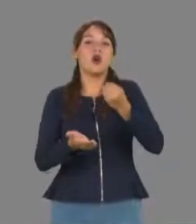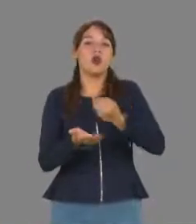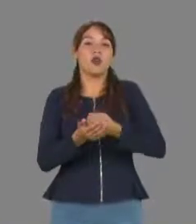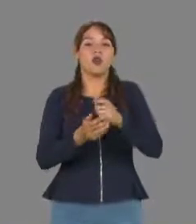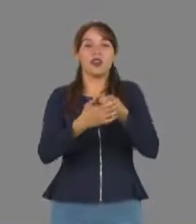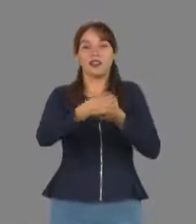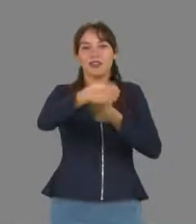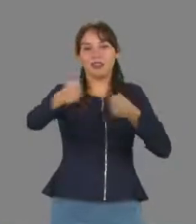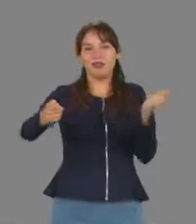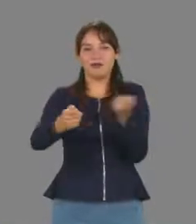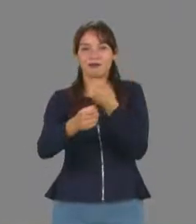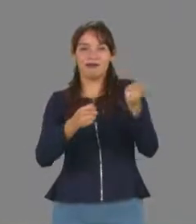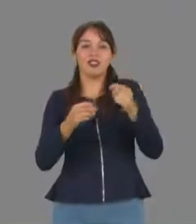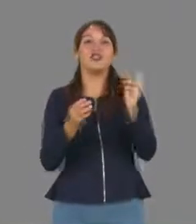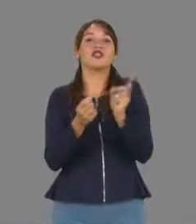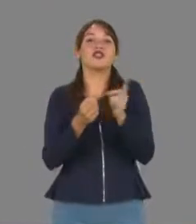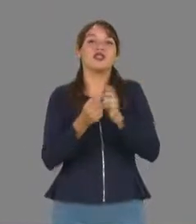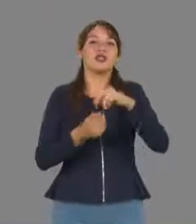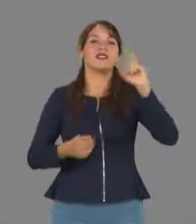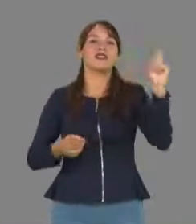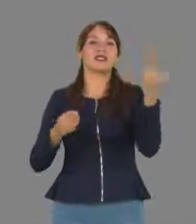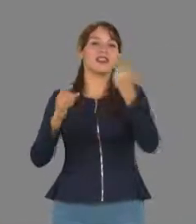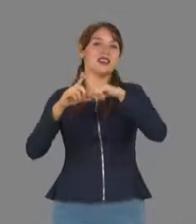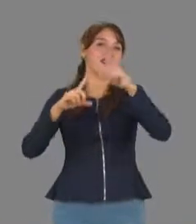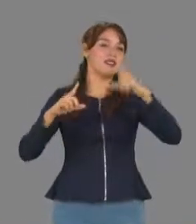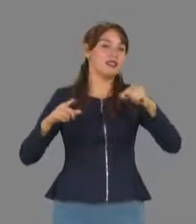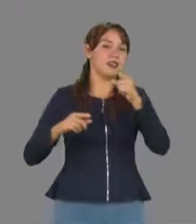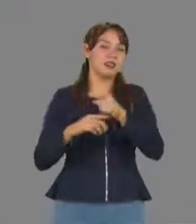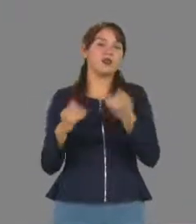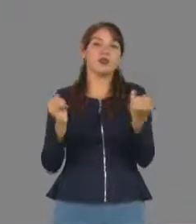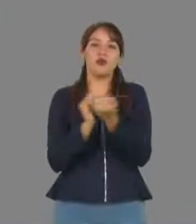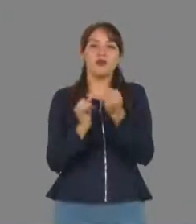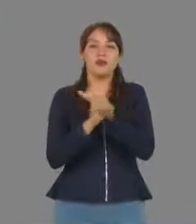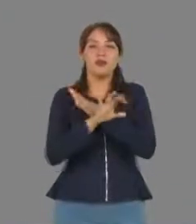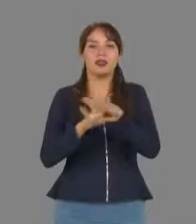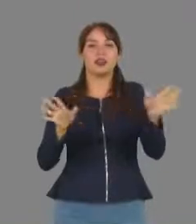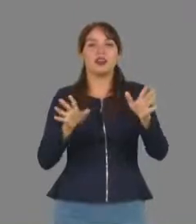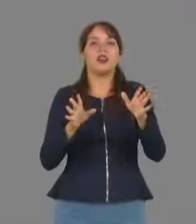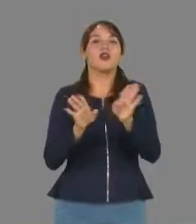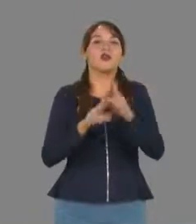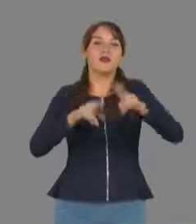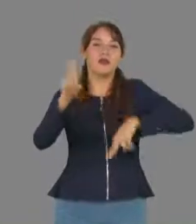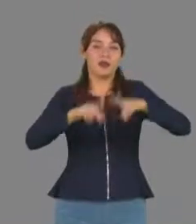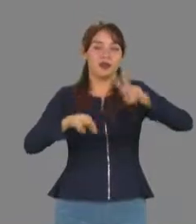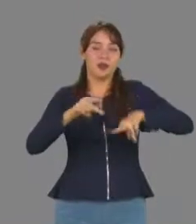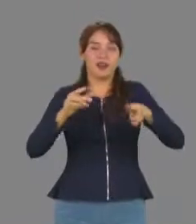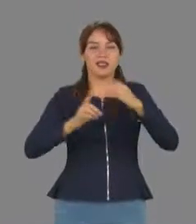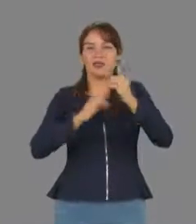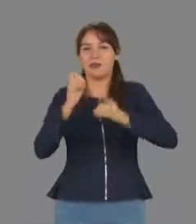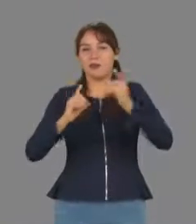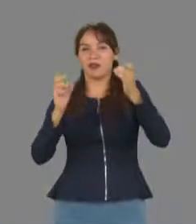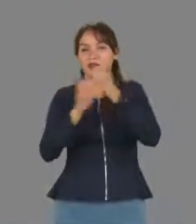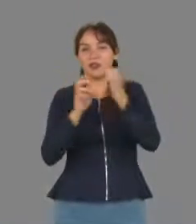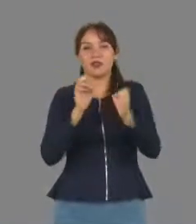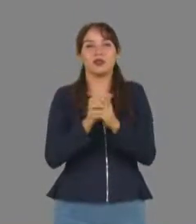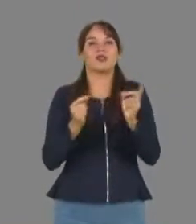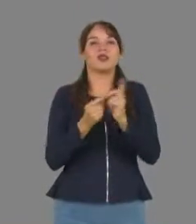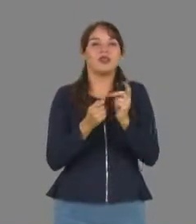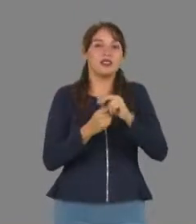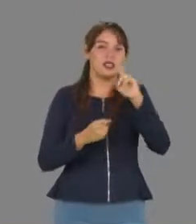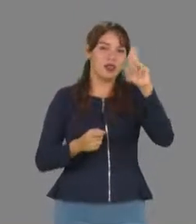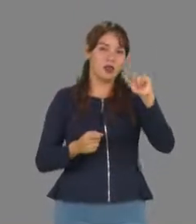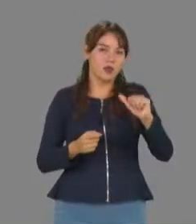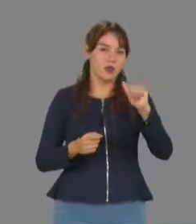Universidad Nacional 2018. Asimismo tenemos información del torneo de la Liga Universitaria de Fútbol Americano de la Máxima Casa de